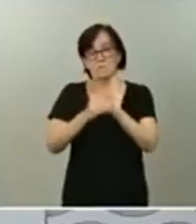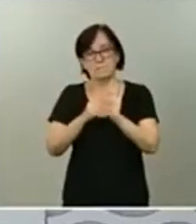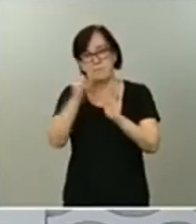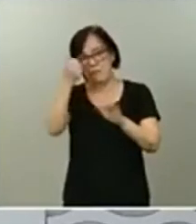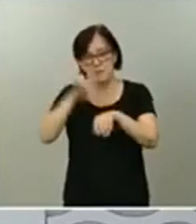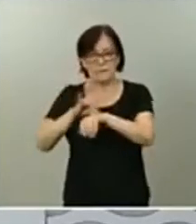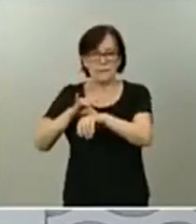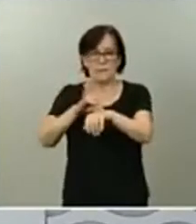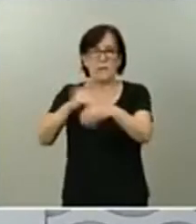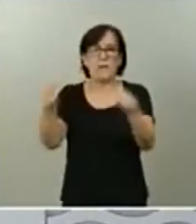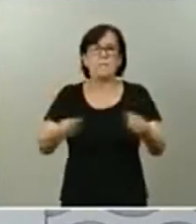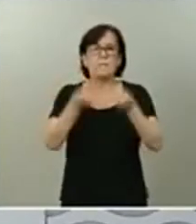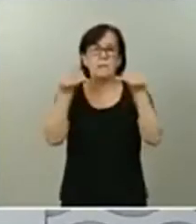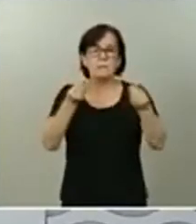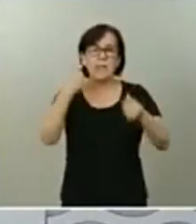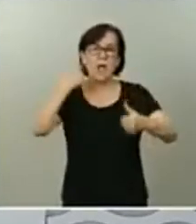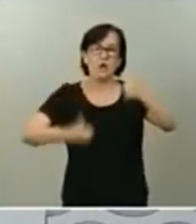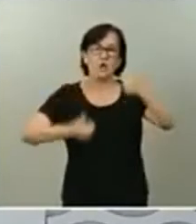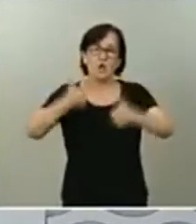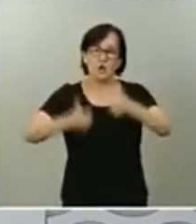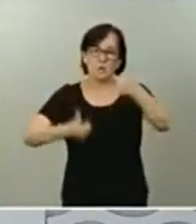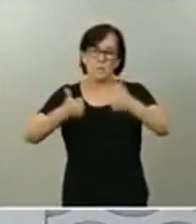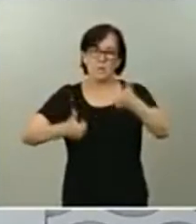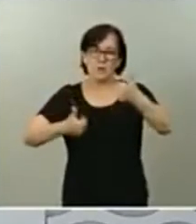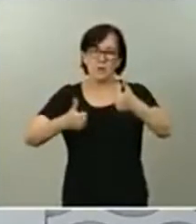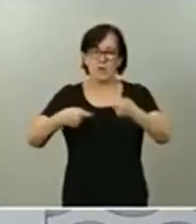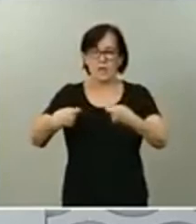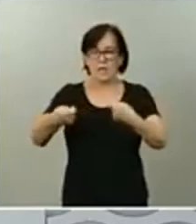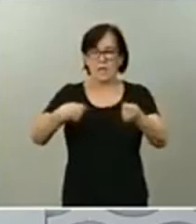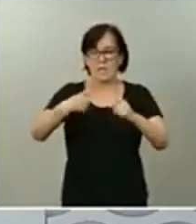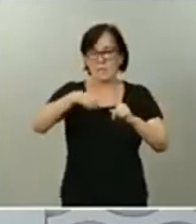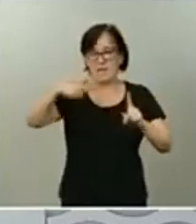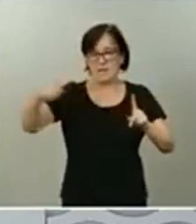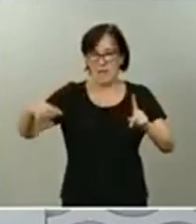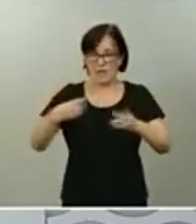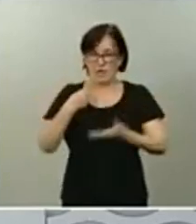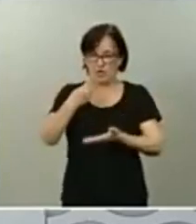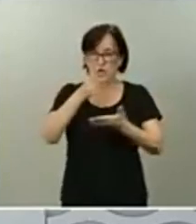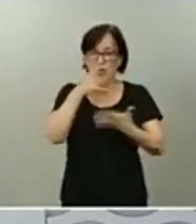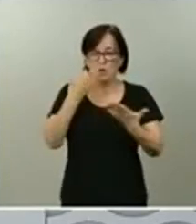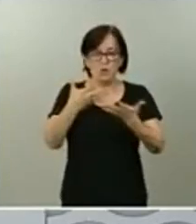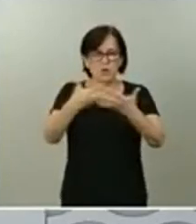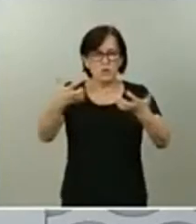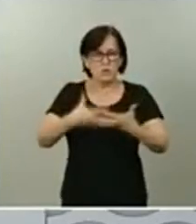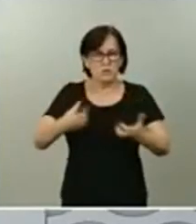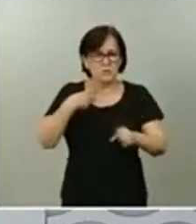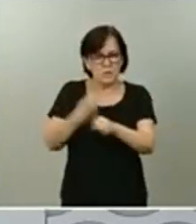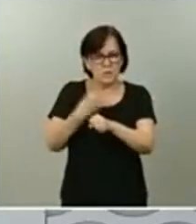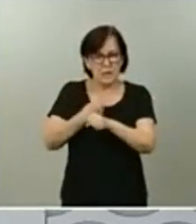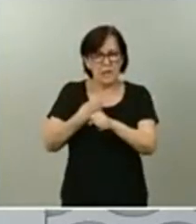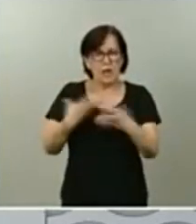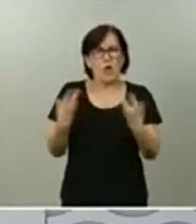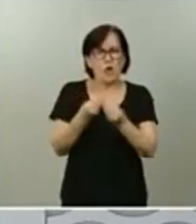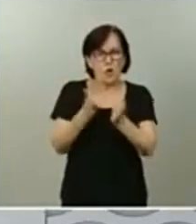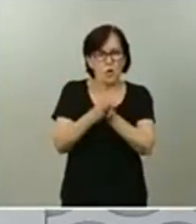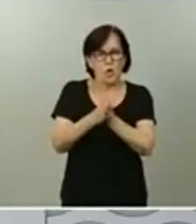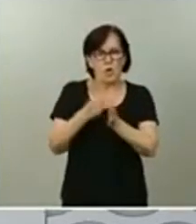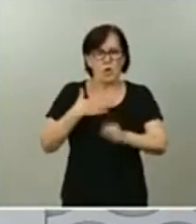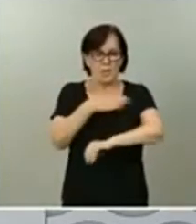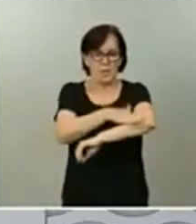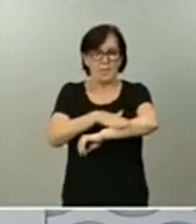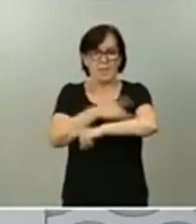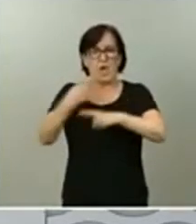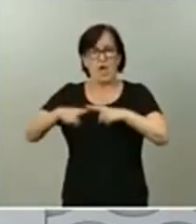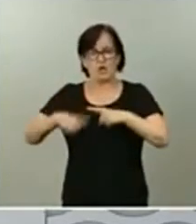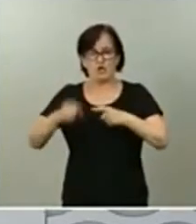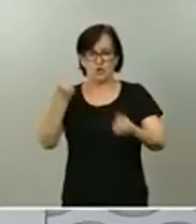mejorar la competitividad de los mercados de valores. Un texto que se ha trabajado de forma conjunta desde el Ministerio de Asuntos Económicos